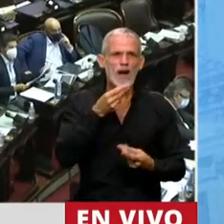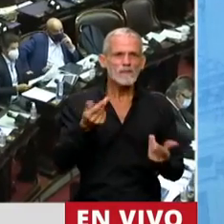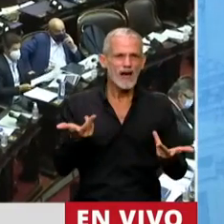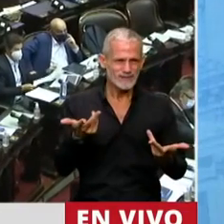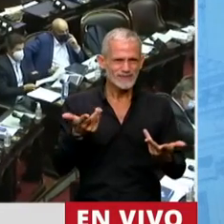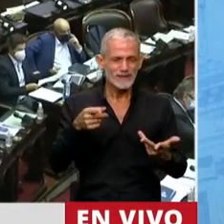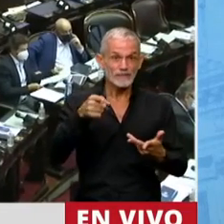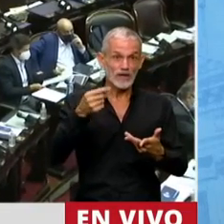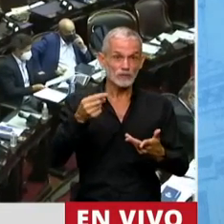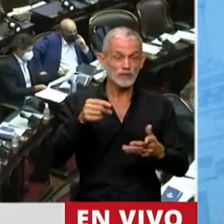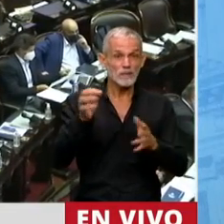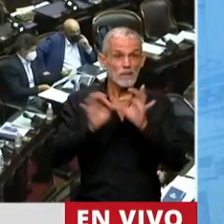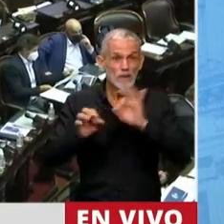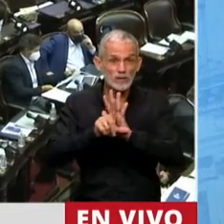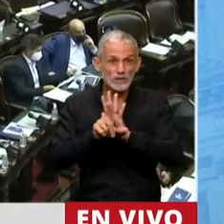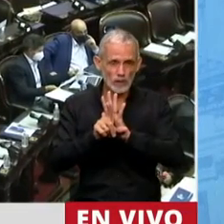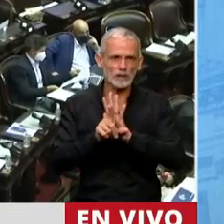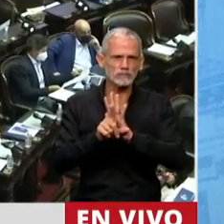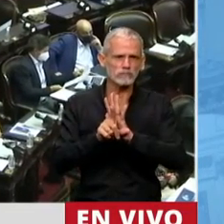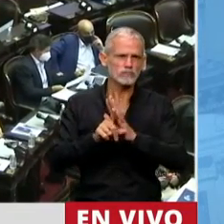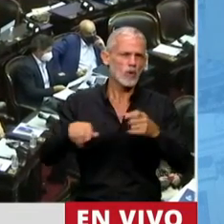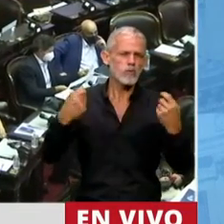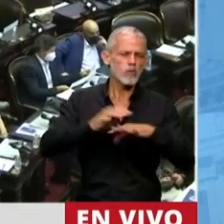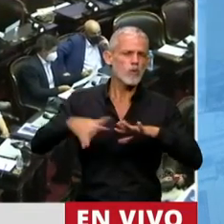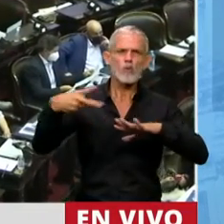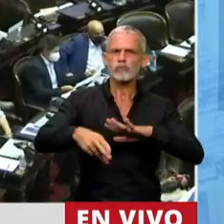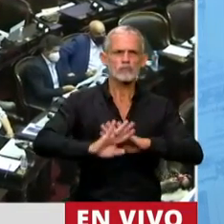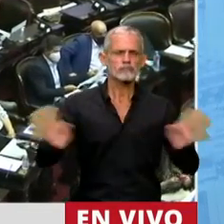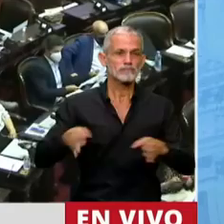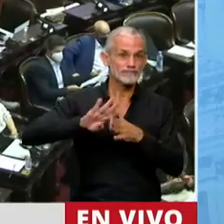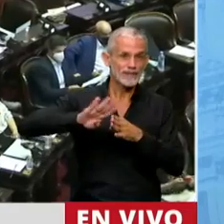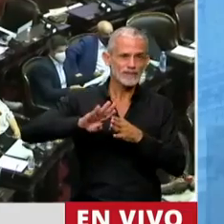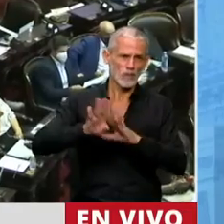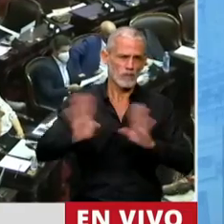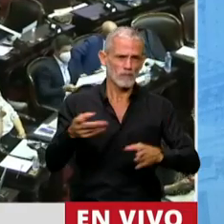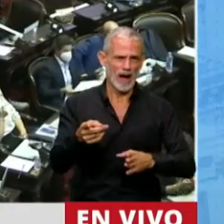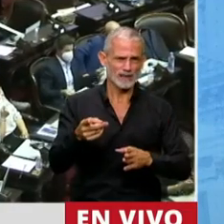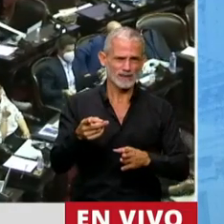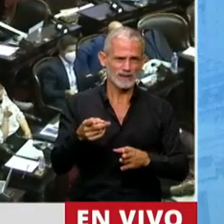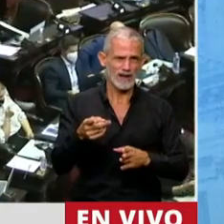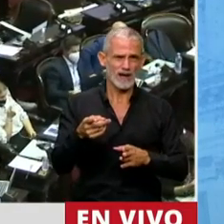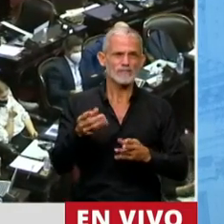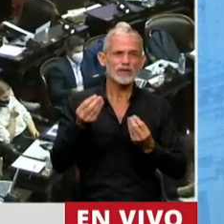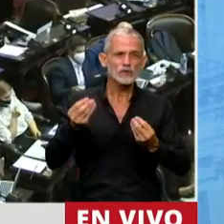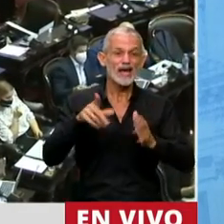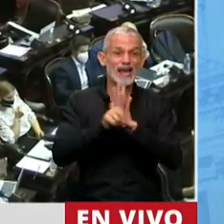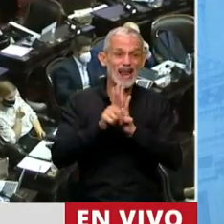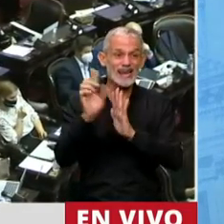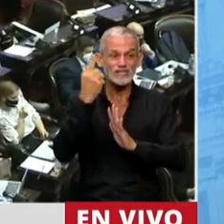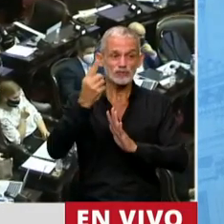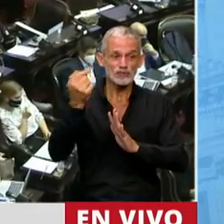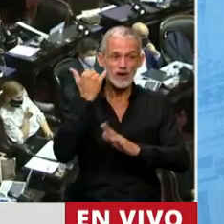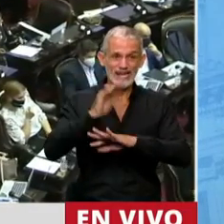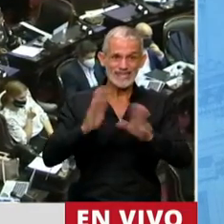avance en ese desafío, de romper ese maleficio. Seguramente que no es, la ley por sí sola